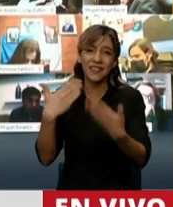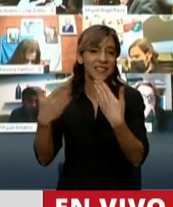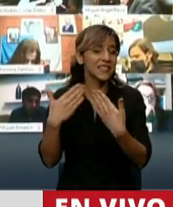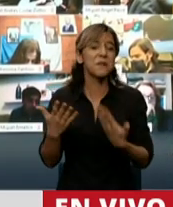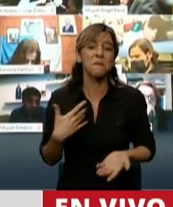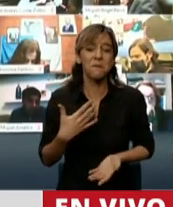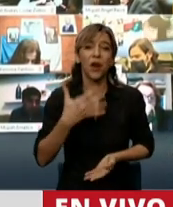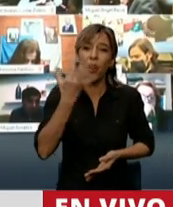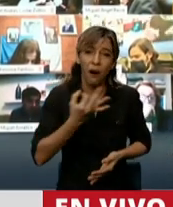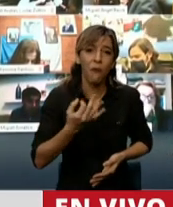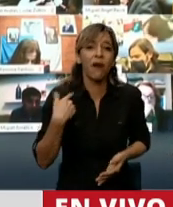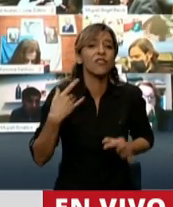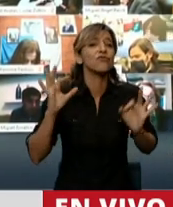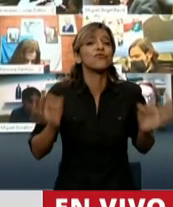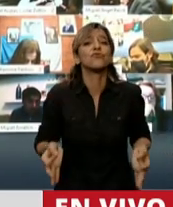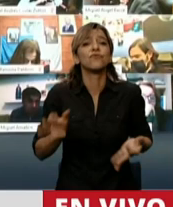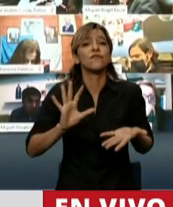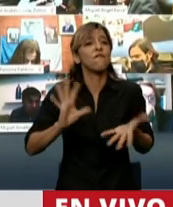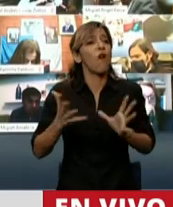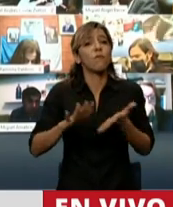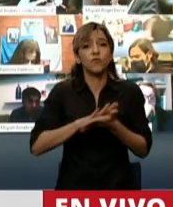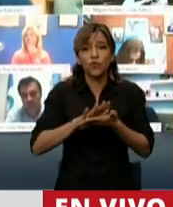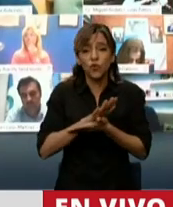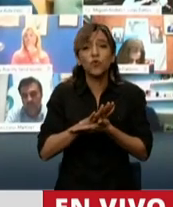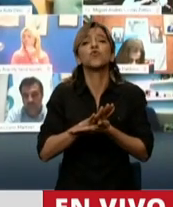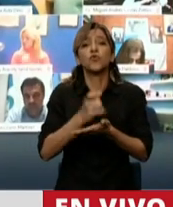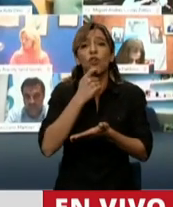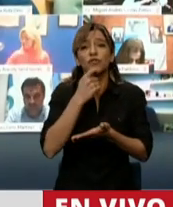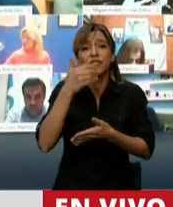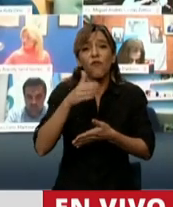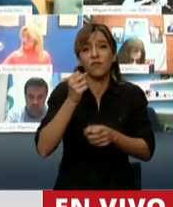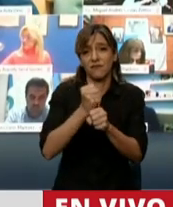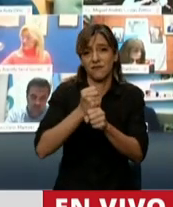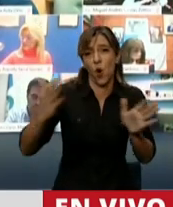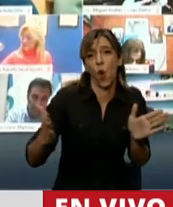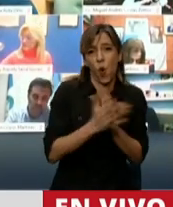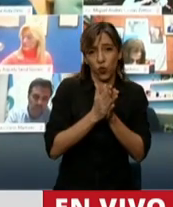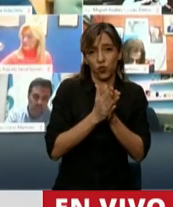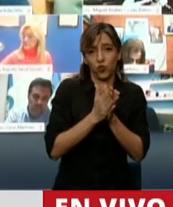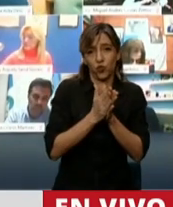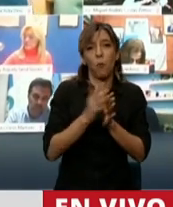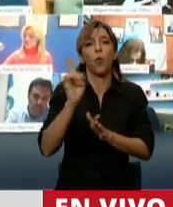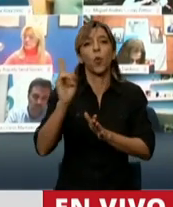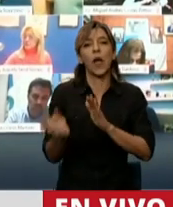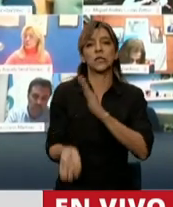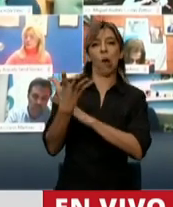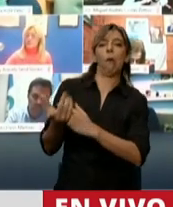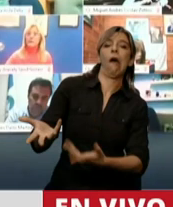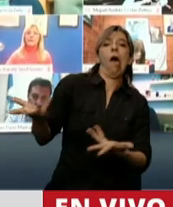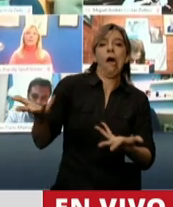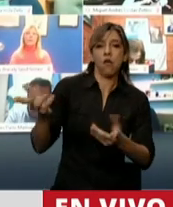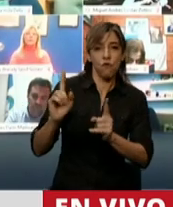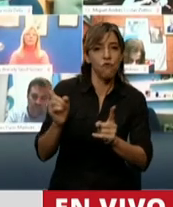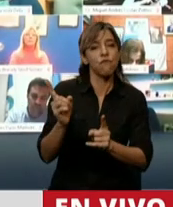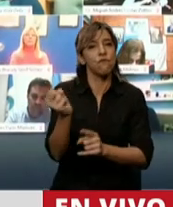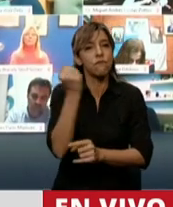juntos. No hace falta la soberbia. Lo que hace falta es la humildad y la entrega al trabajo